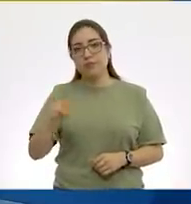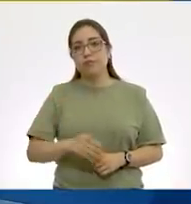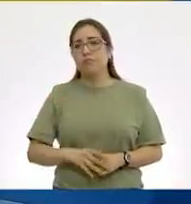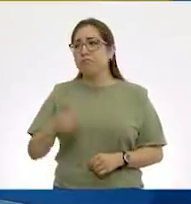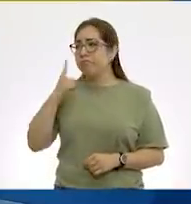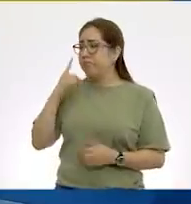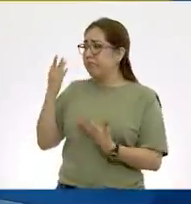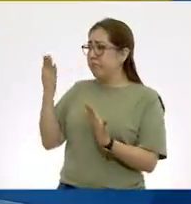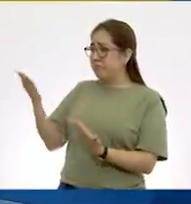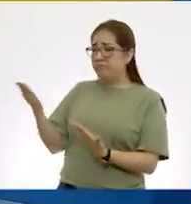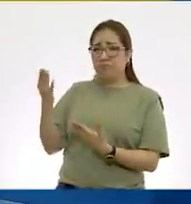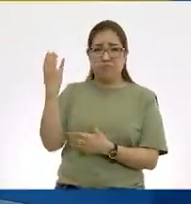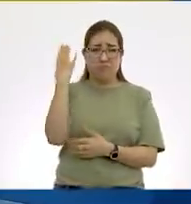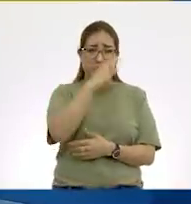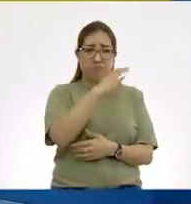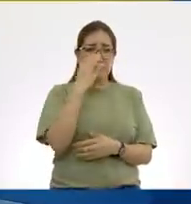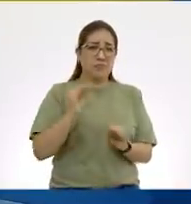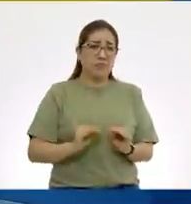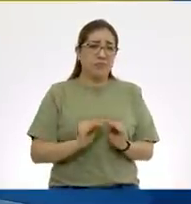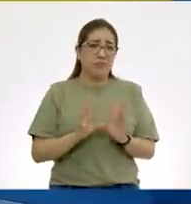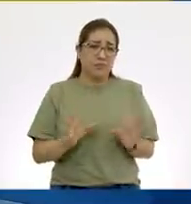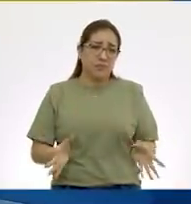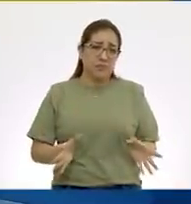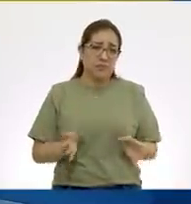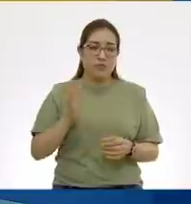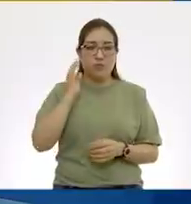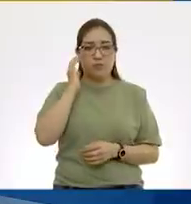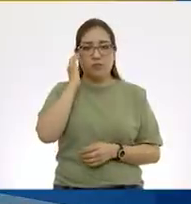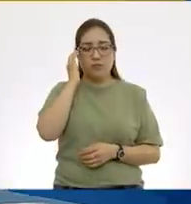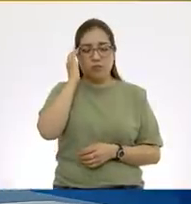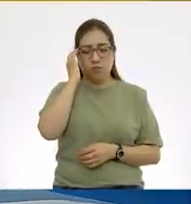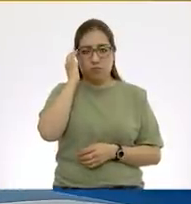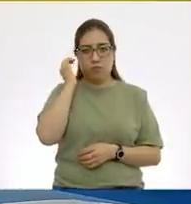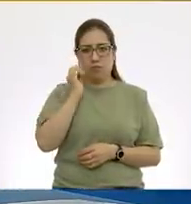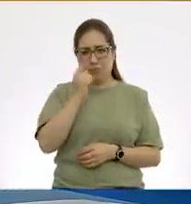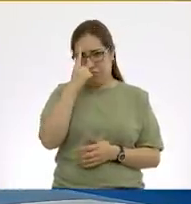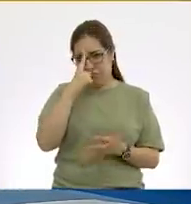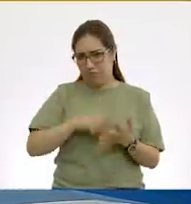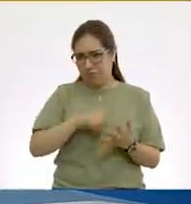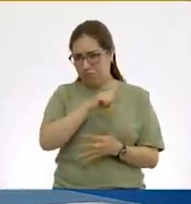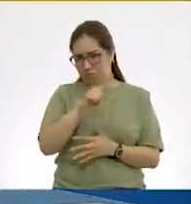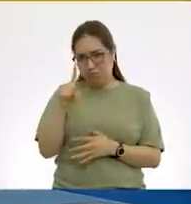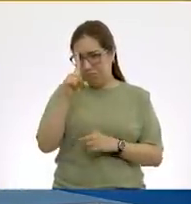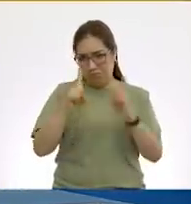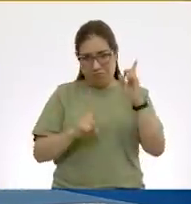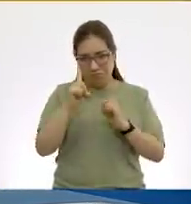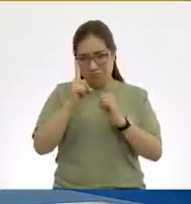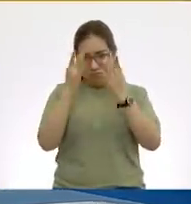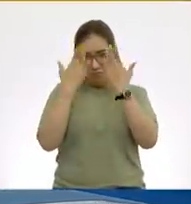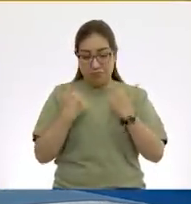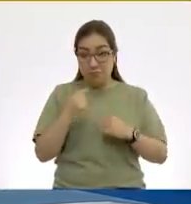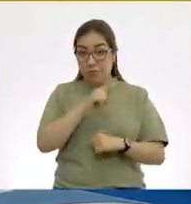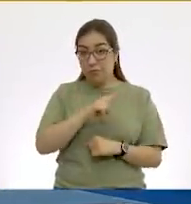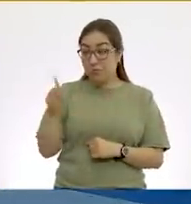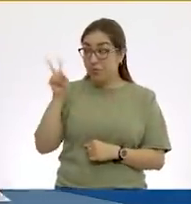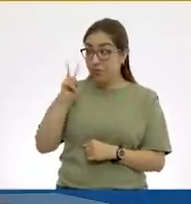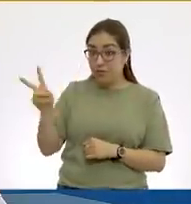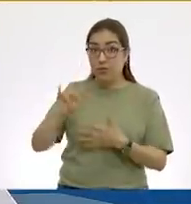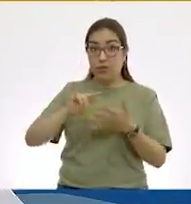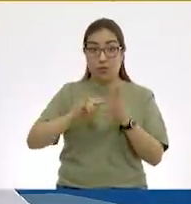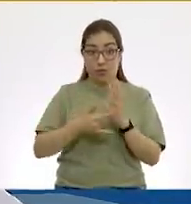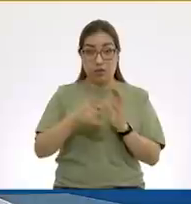imagen es muy clara, creo que no deja mucha lugar a dudas con respecto a que cuando vemos un reloj